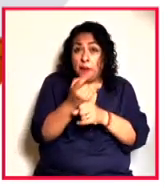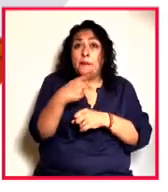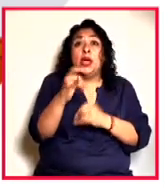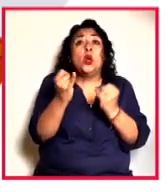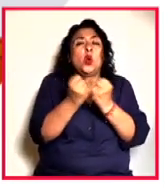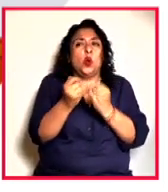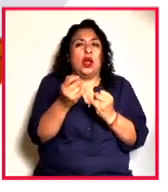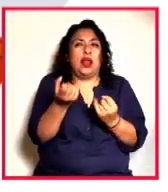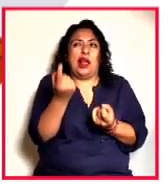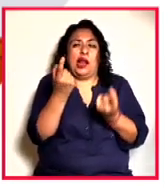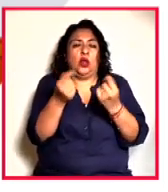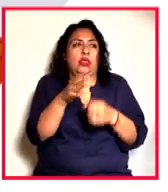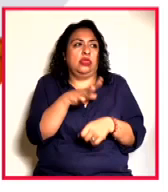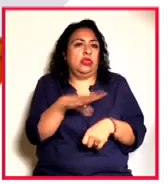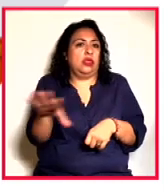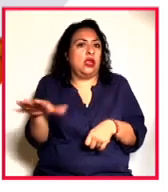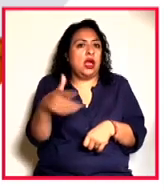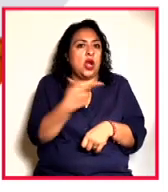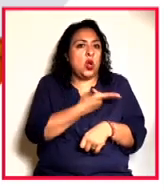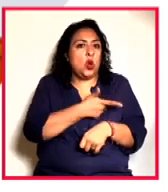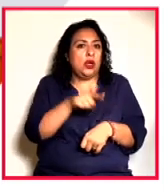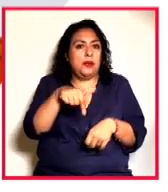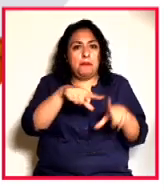incomodaba al público mexicano.